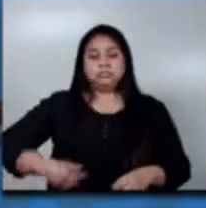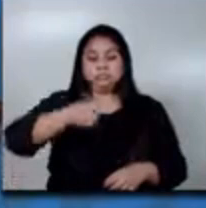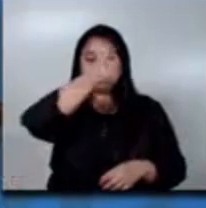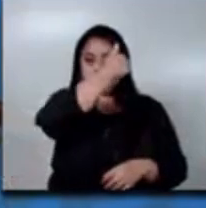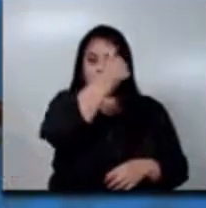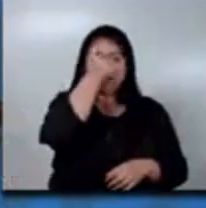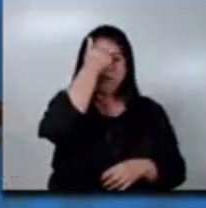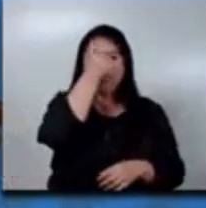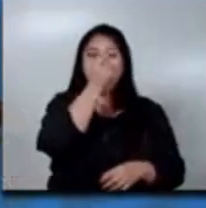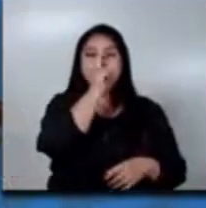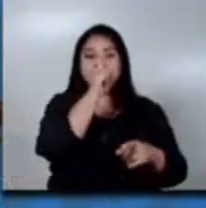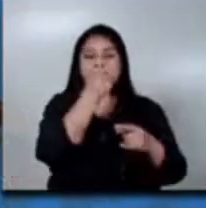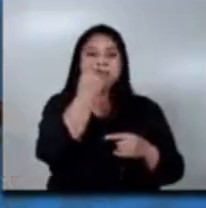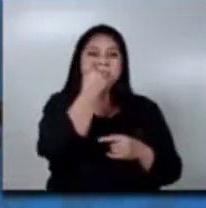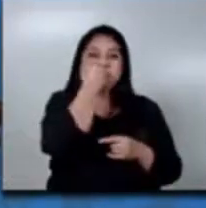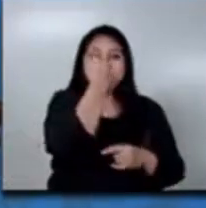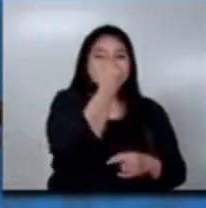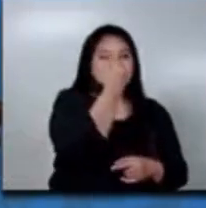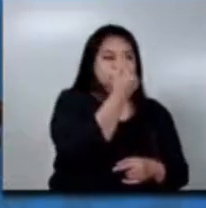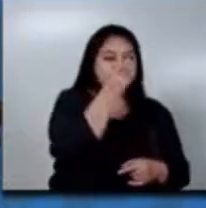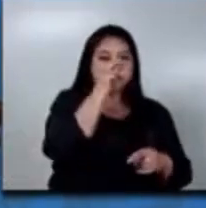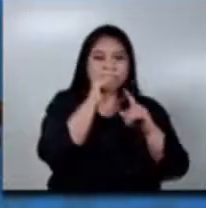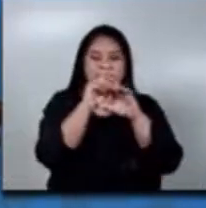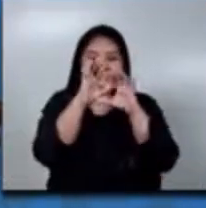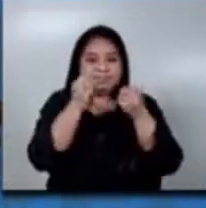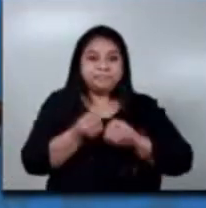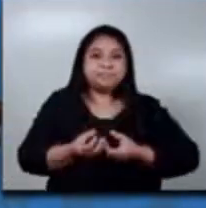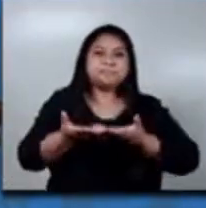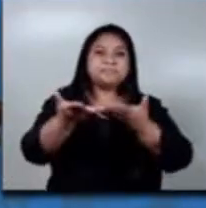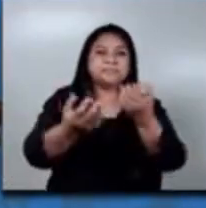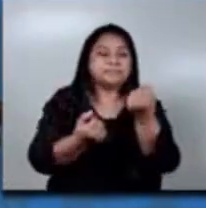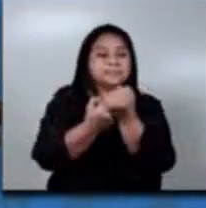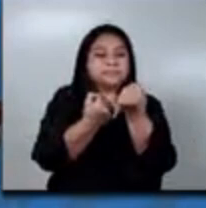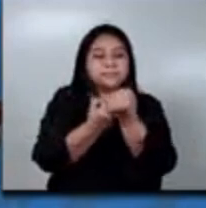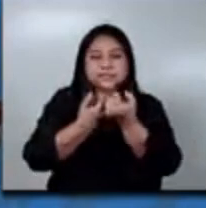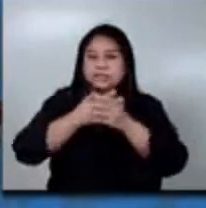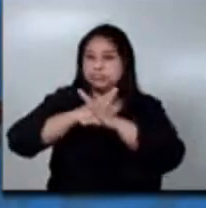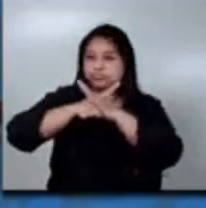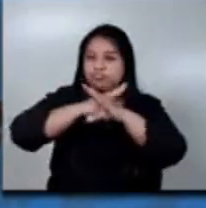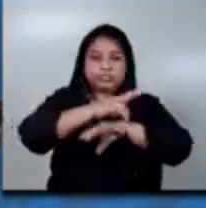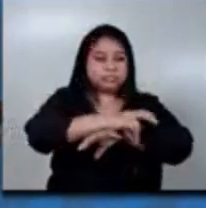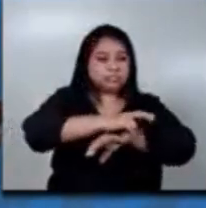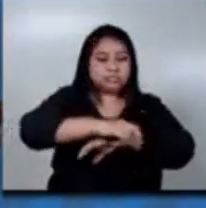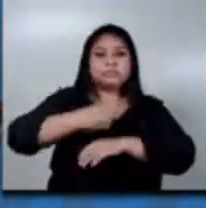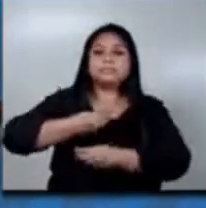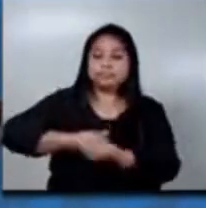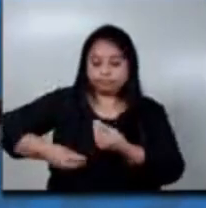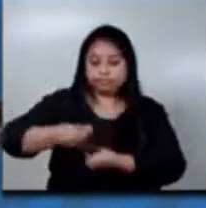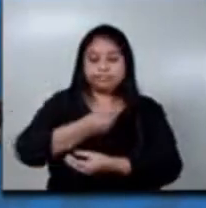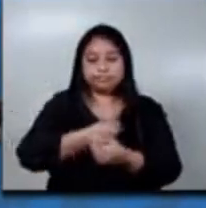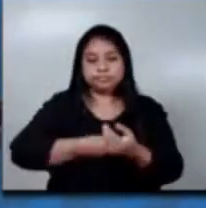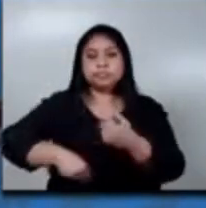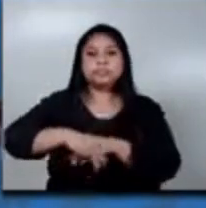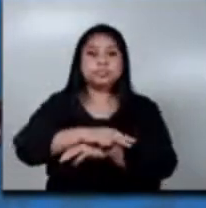cómo proteger a los agricultores y darles un aporte económico que les permita reactivarse productiva